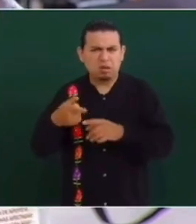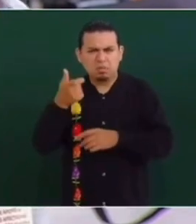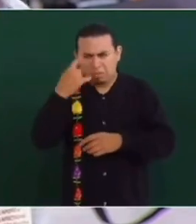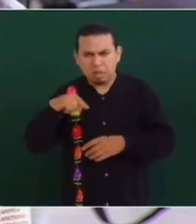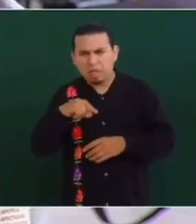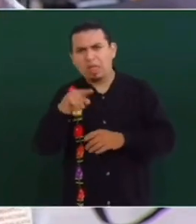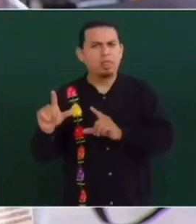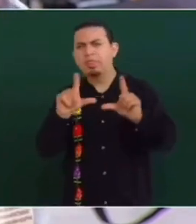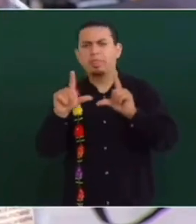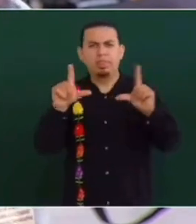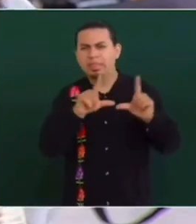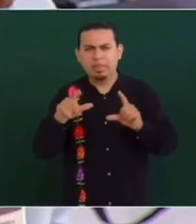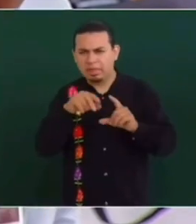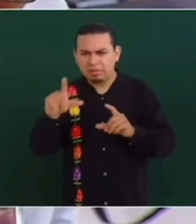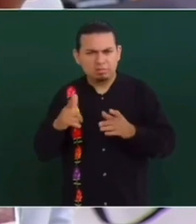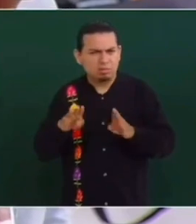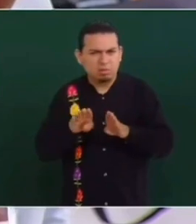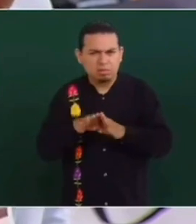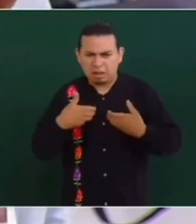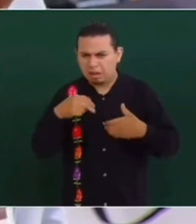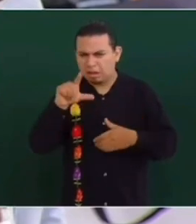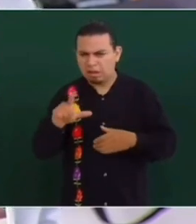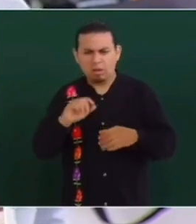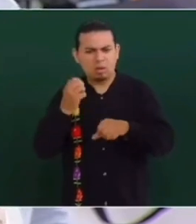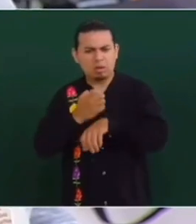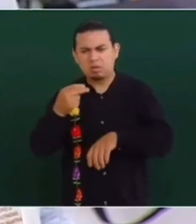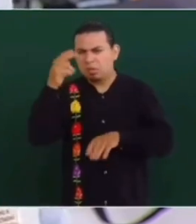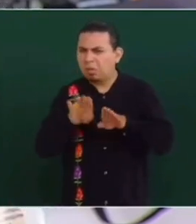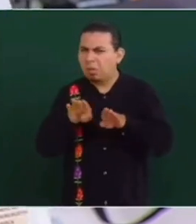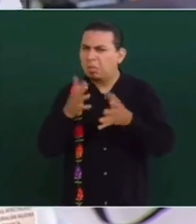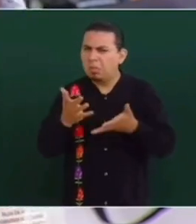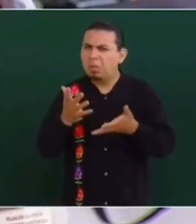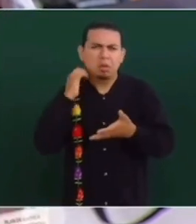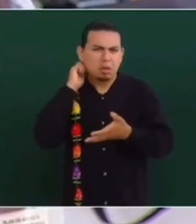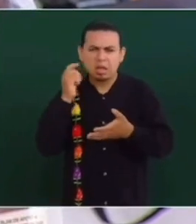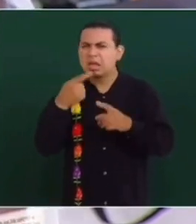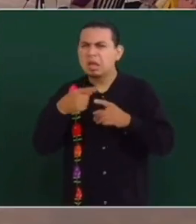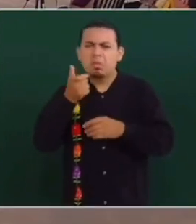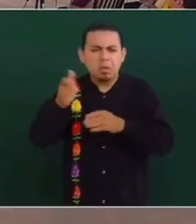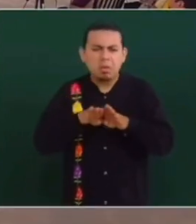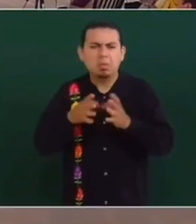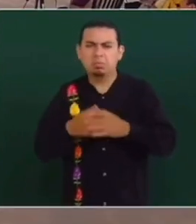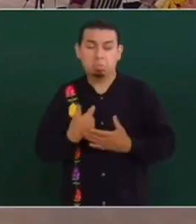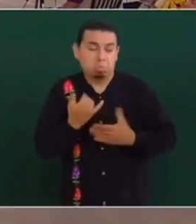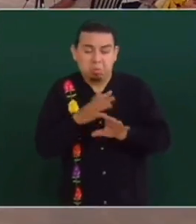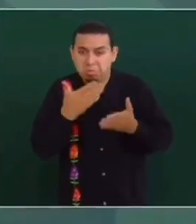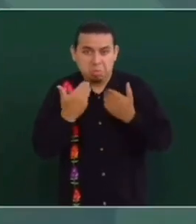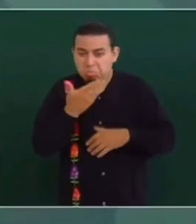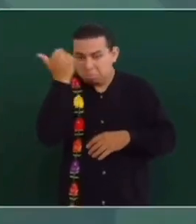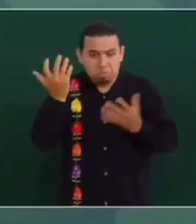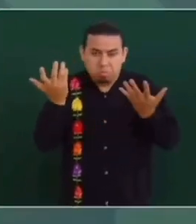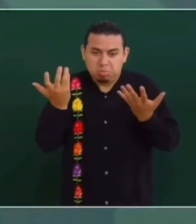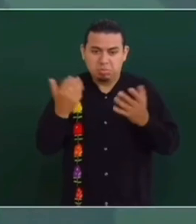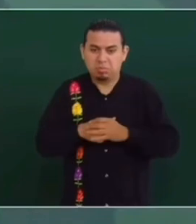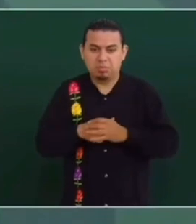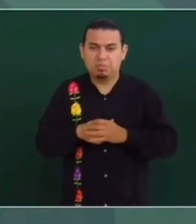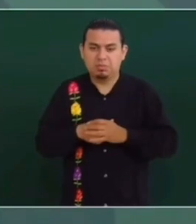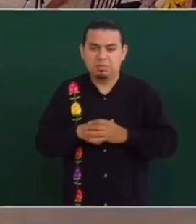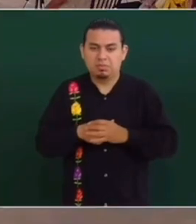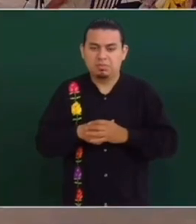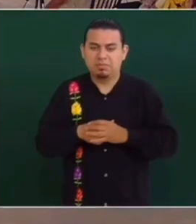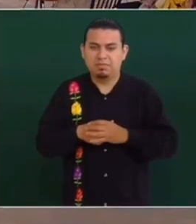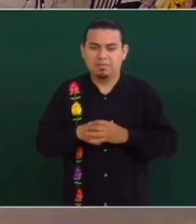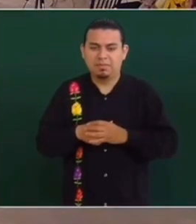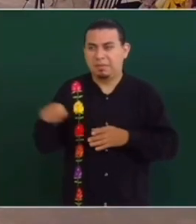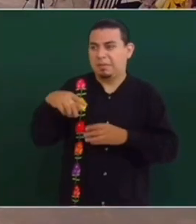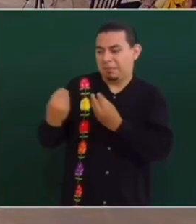está pagando para que esa foto ande recorriendo. Hay un camioncito en algunas calles de Nuevo León y de otros estados del norte, si tiene alguna información sobre esto. No tengo información, no. No sé. ¿Tampoco el